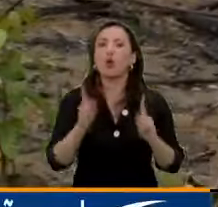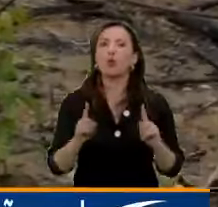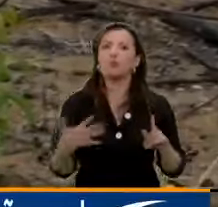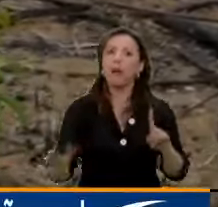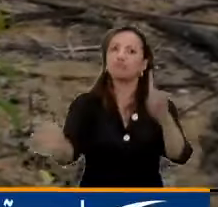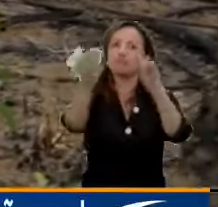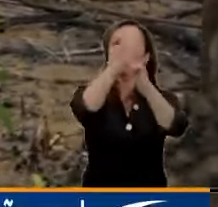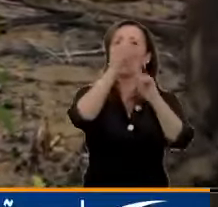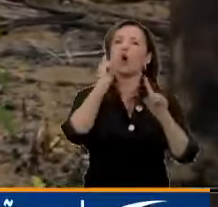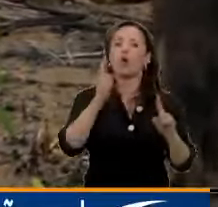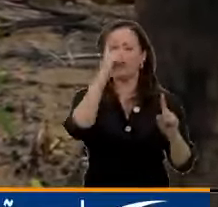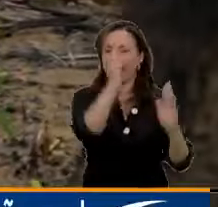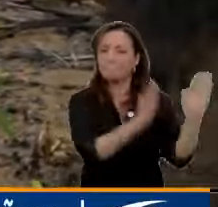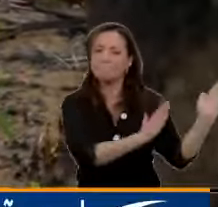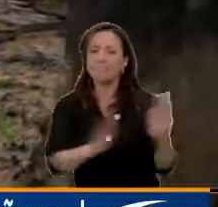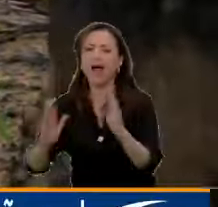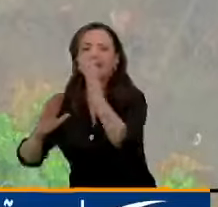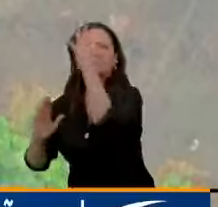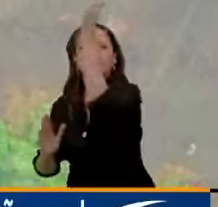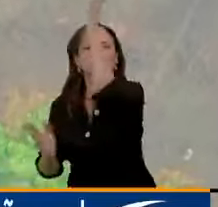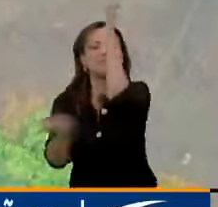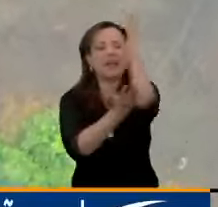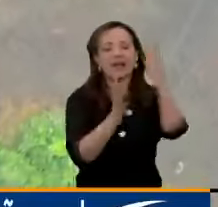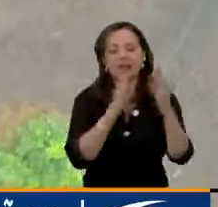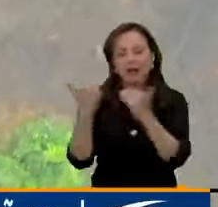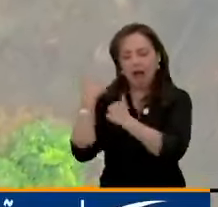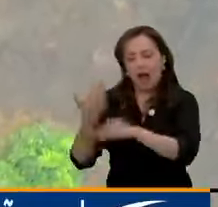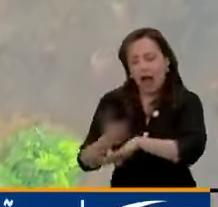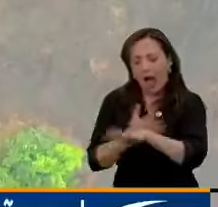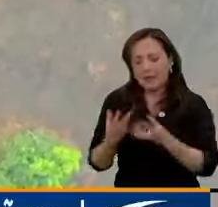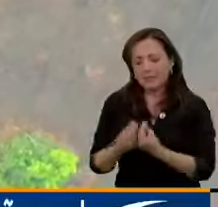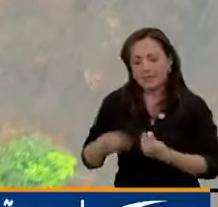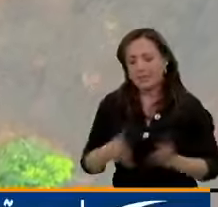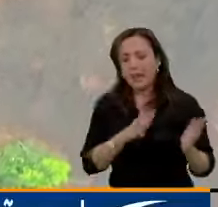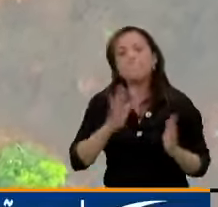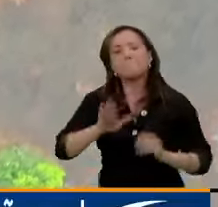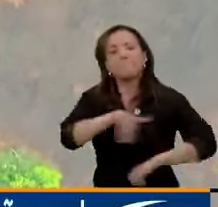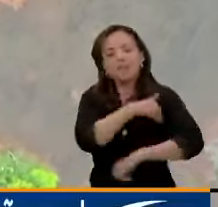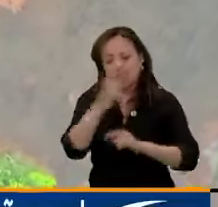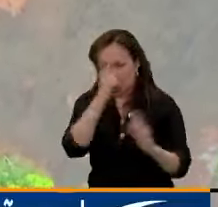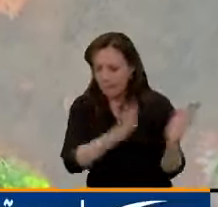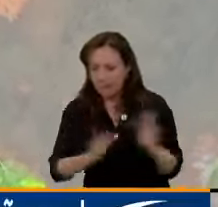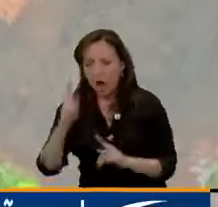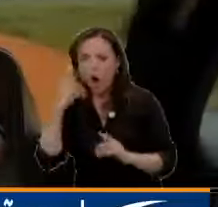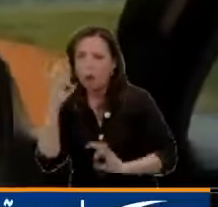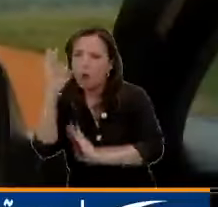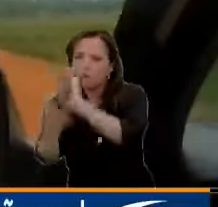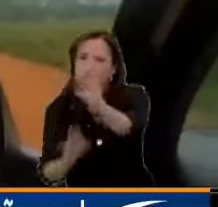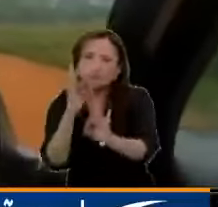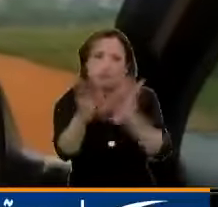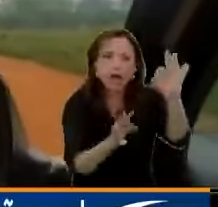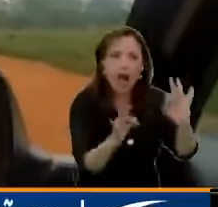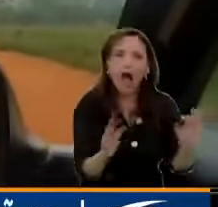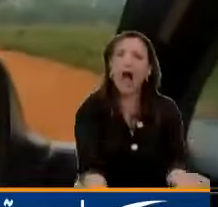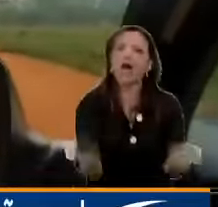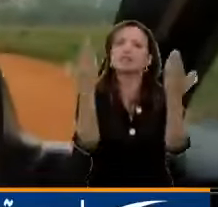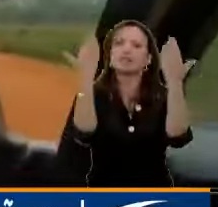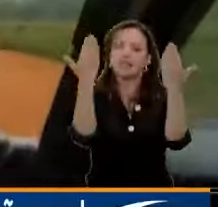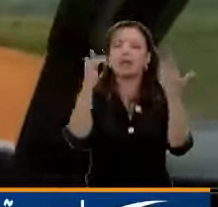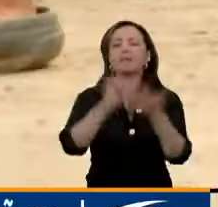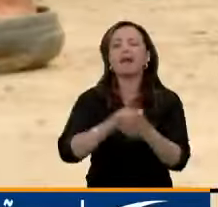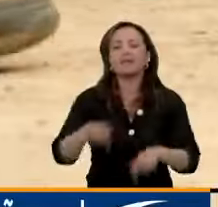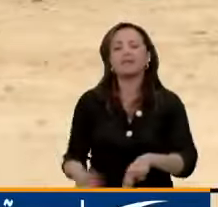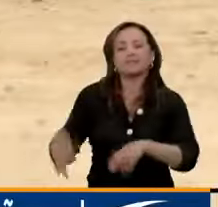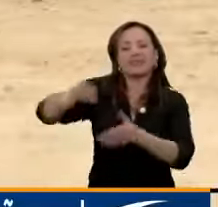deforestación trazado por el Ministerio de Ambiente, que contempla estrategias como el programa Conservar Paga. Este programa triplicó los